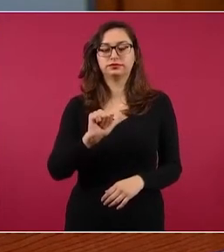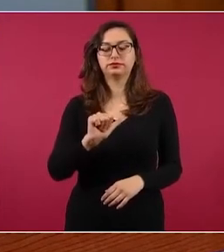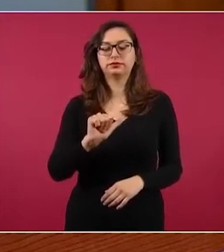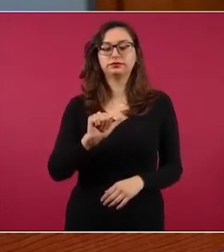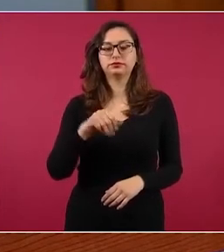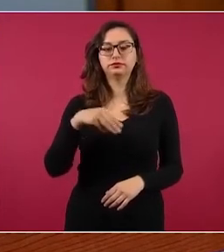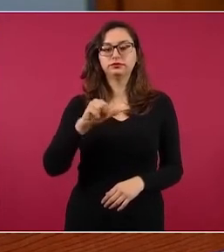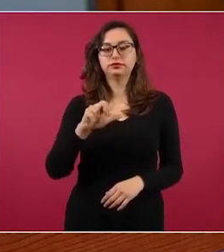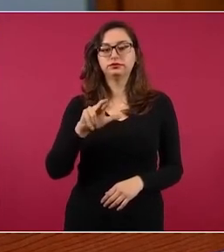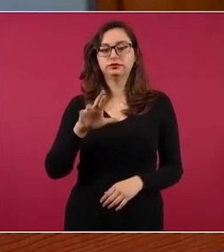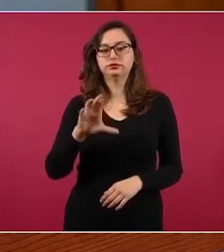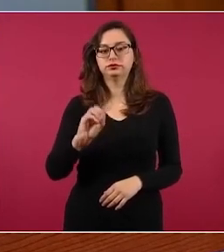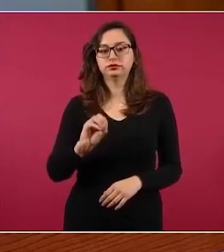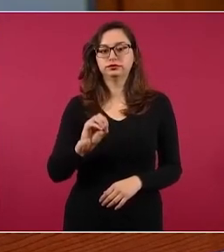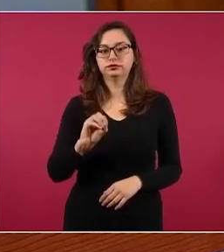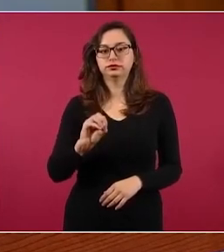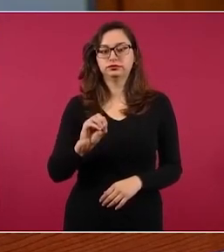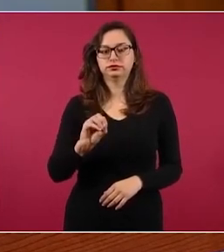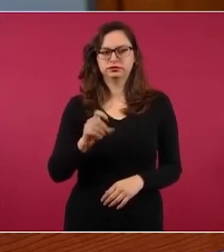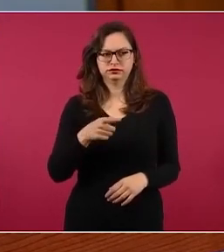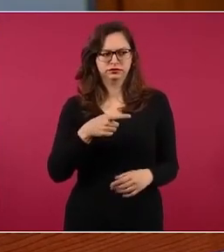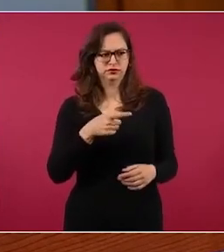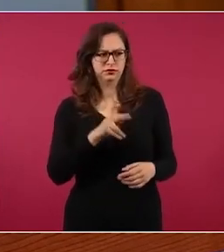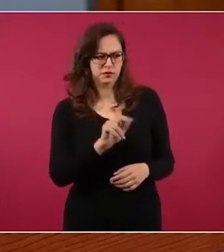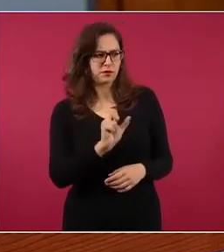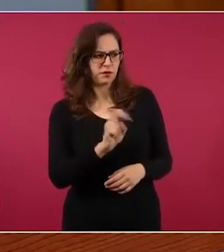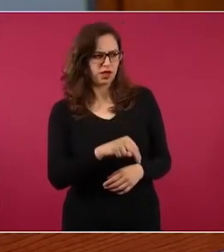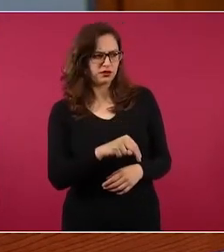Marco Cortés, Marco Cortés es el del PAN.